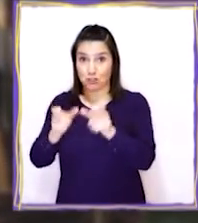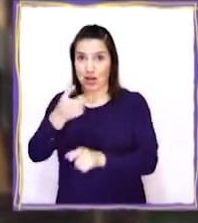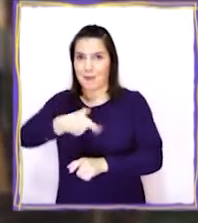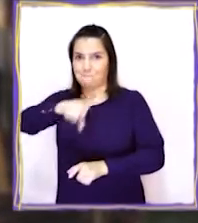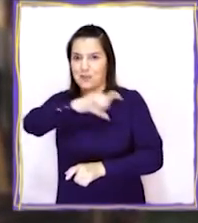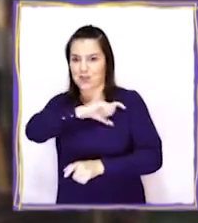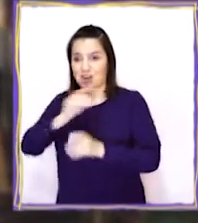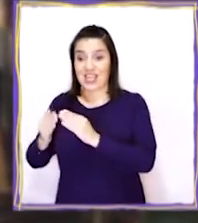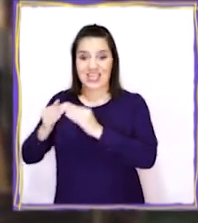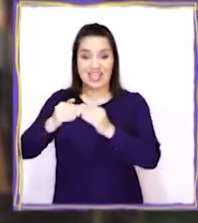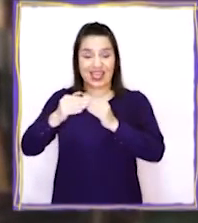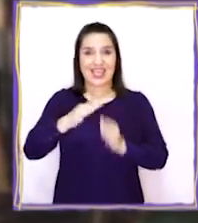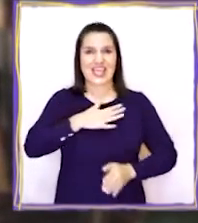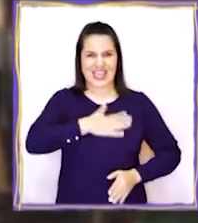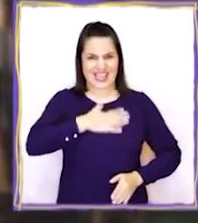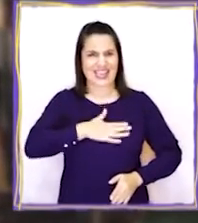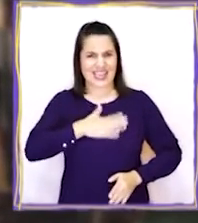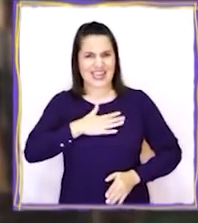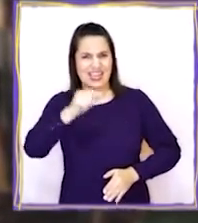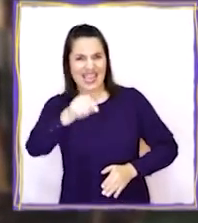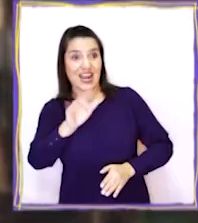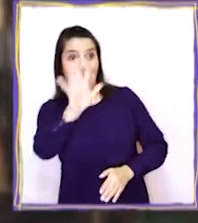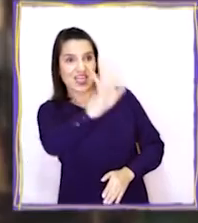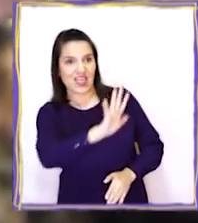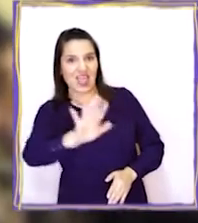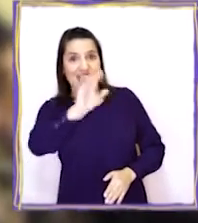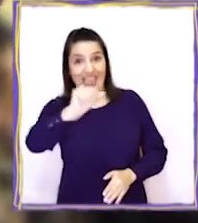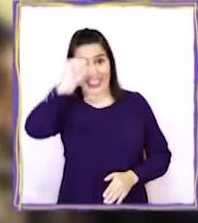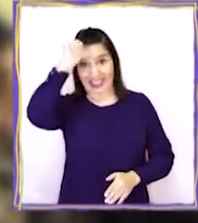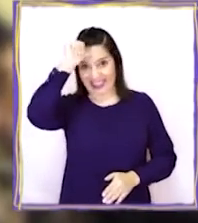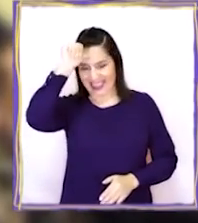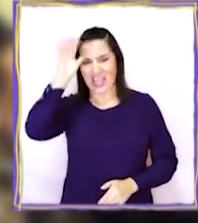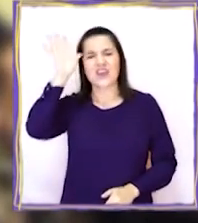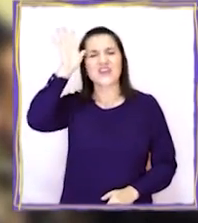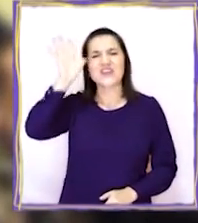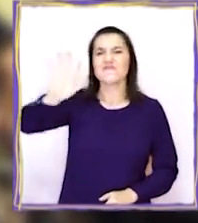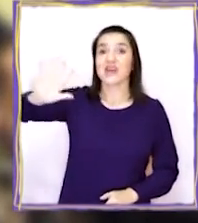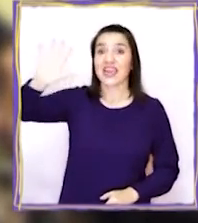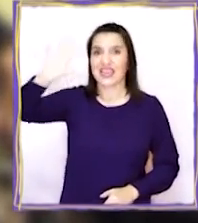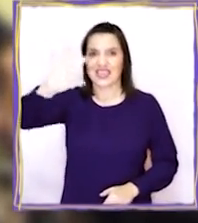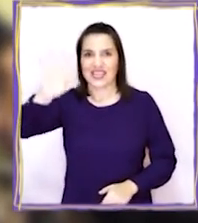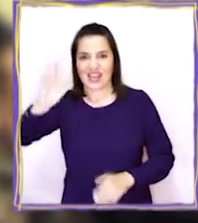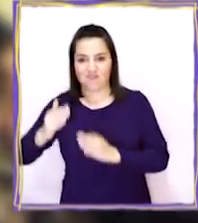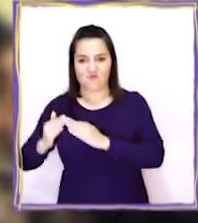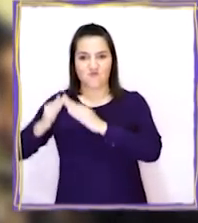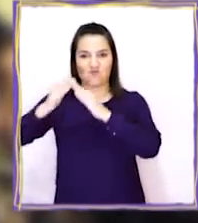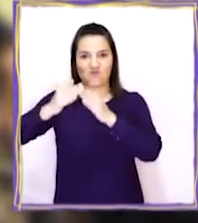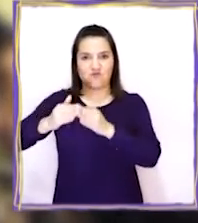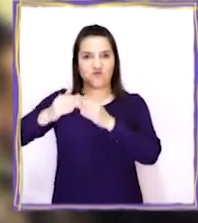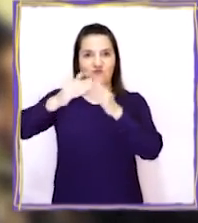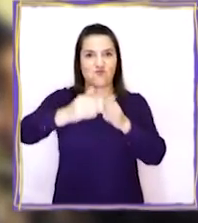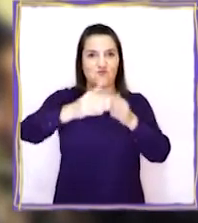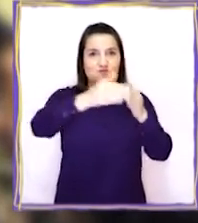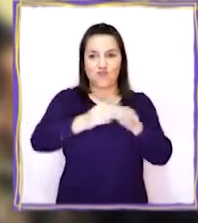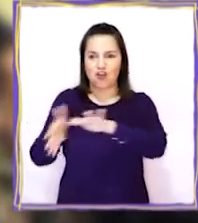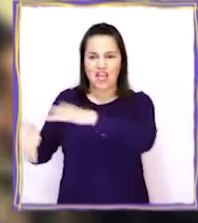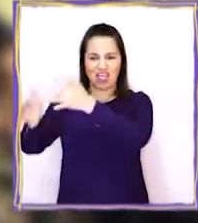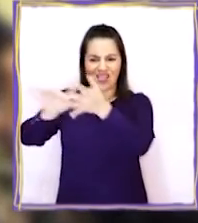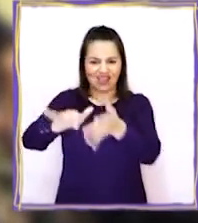navegantes españoles que querían llegar hasta las Indias. Ellos pensaban que si navegaban a través